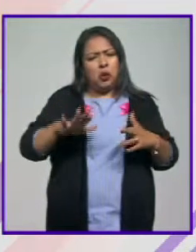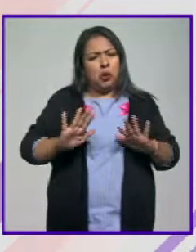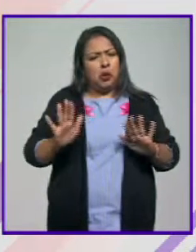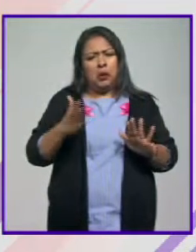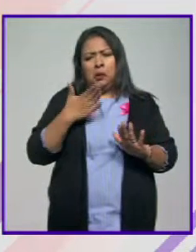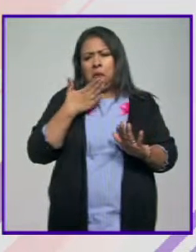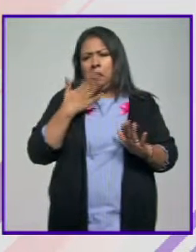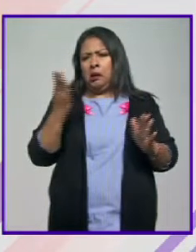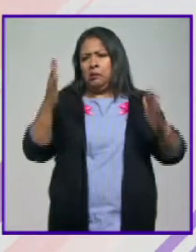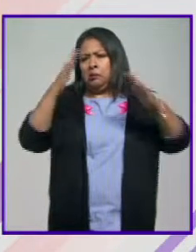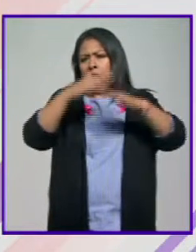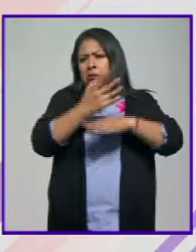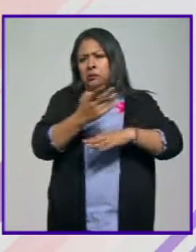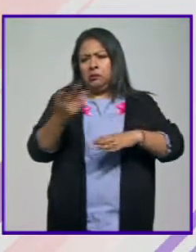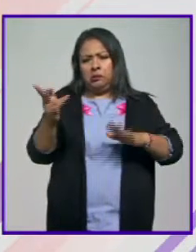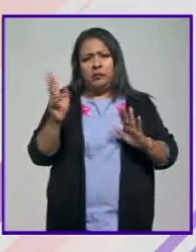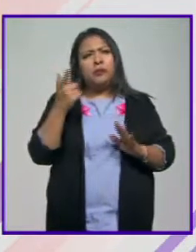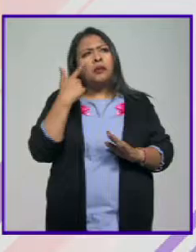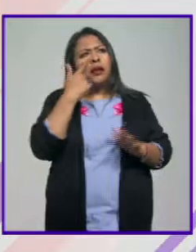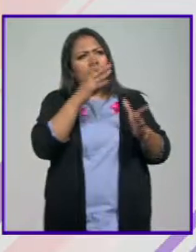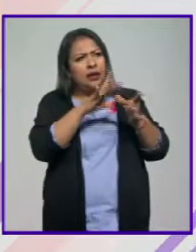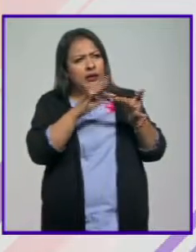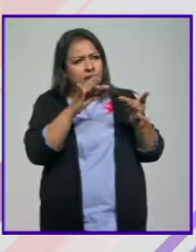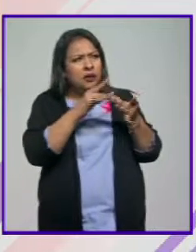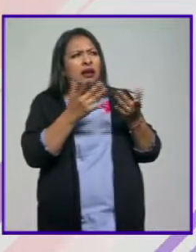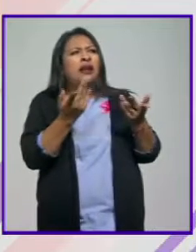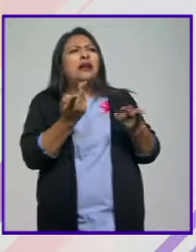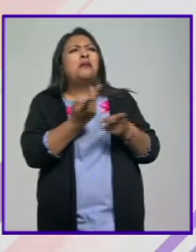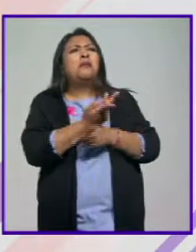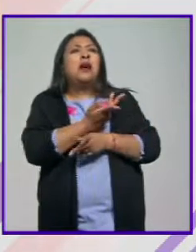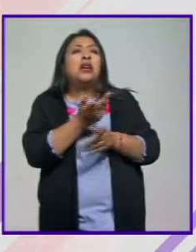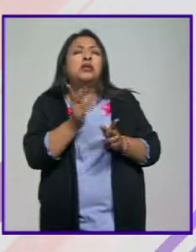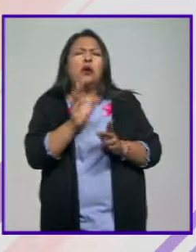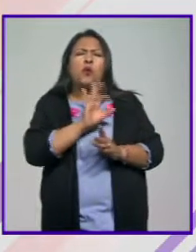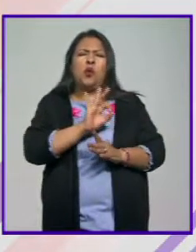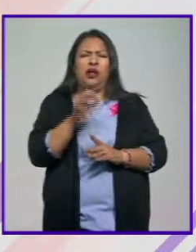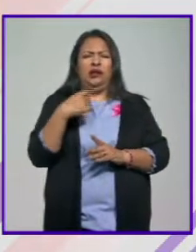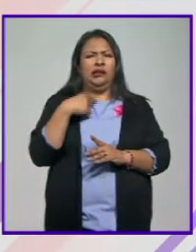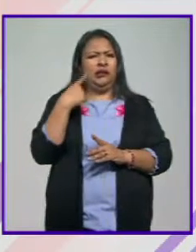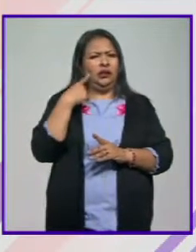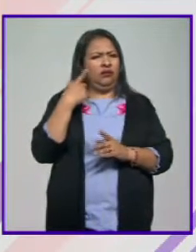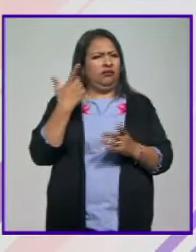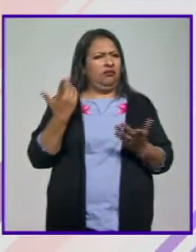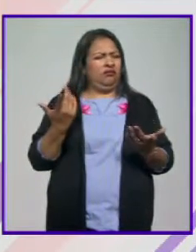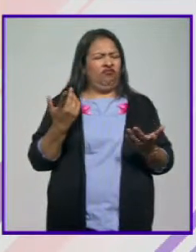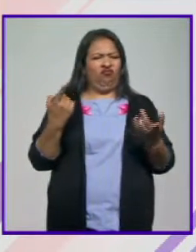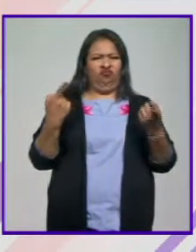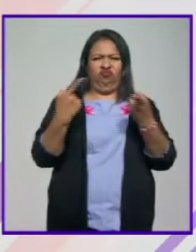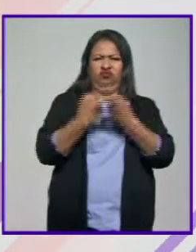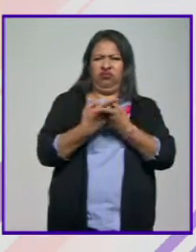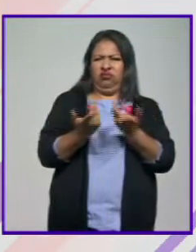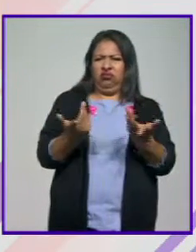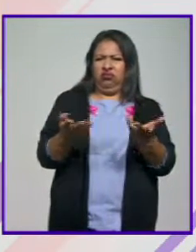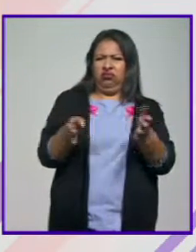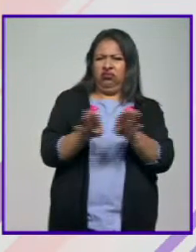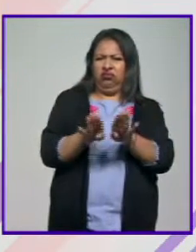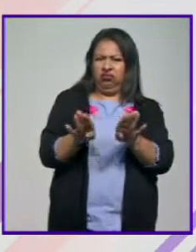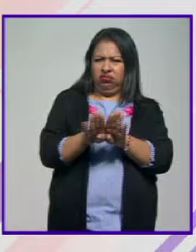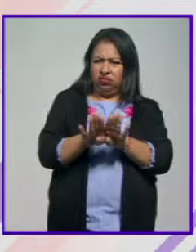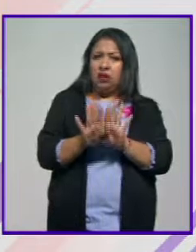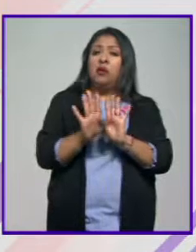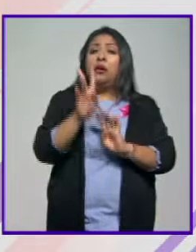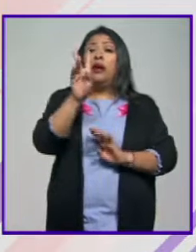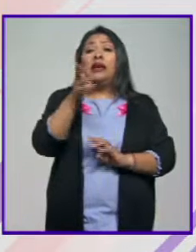como bien lo dice su nombre. Vamos a platicar un poquito de qué es esto que podría sonar un tanto, digamos, contradictorio en un principio,